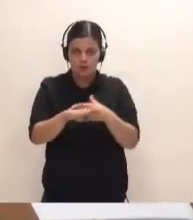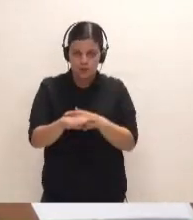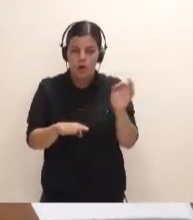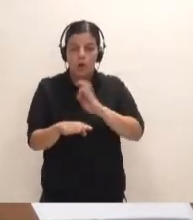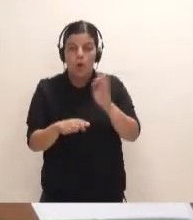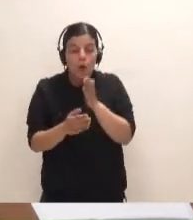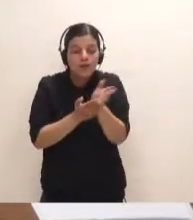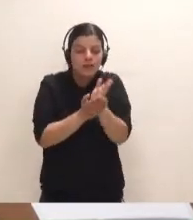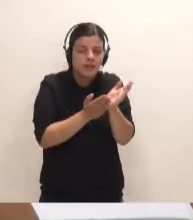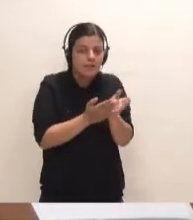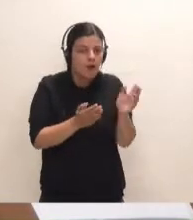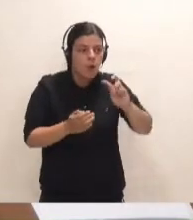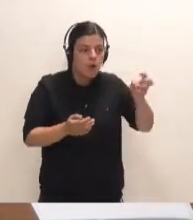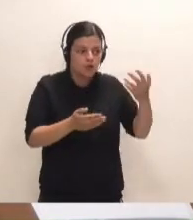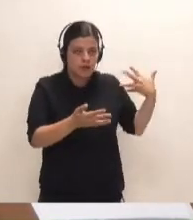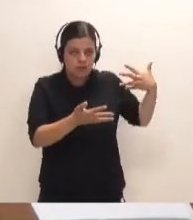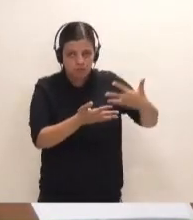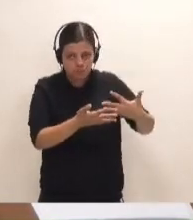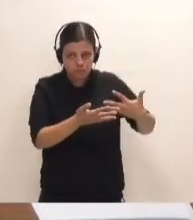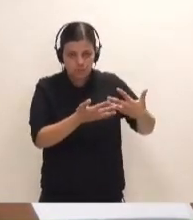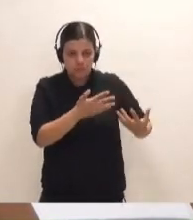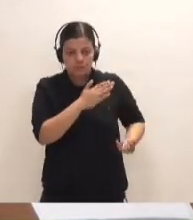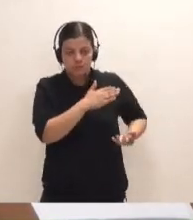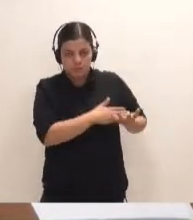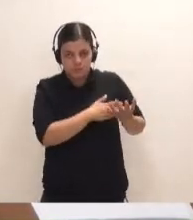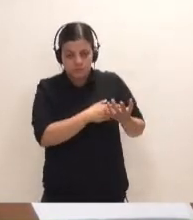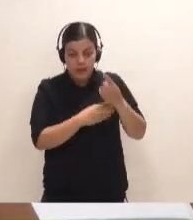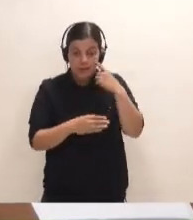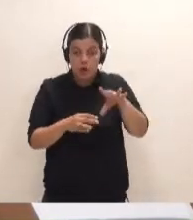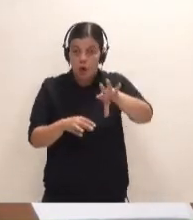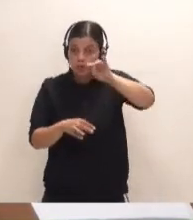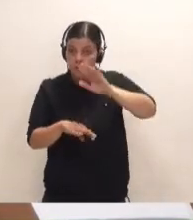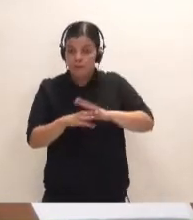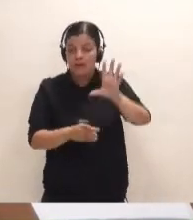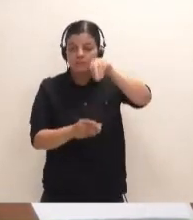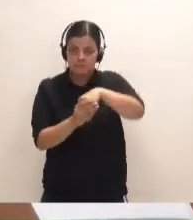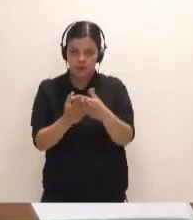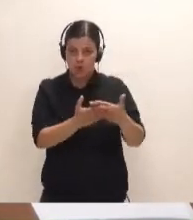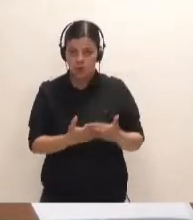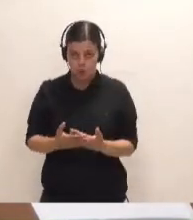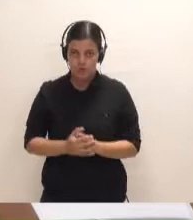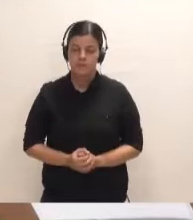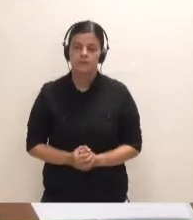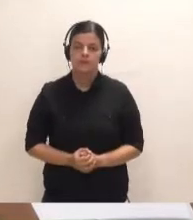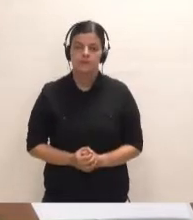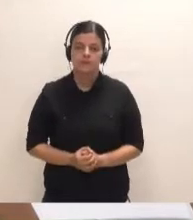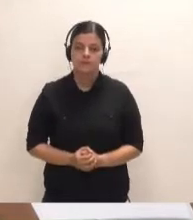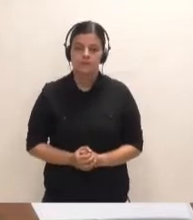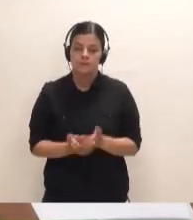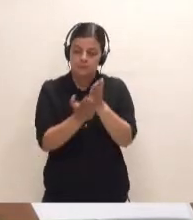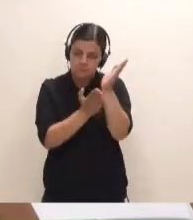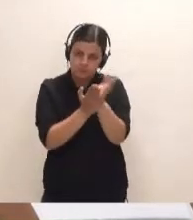producido en los últimos tiempos como opción para incluir en el estudio. Se buscan